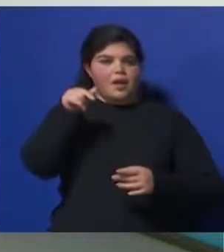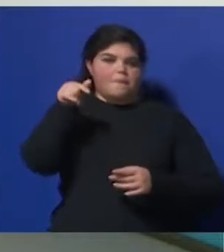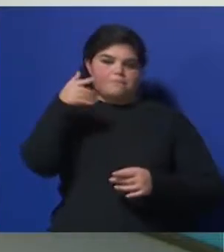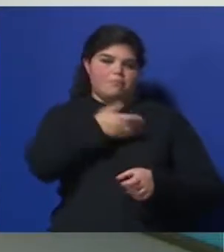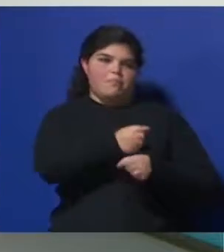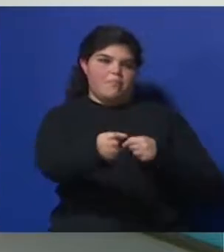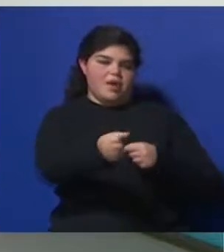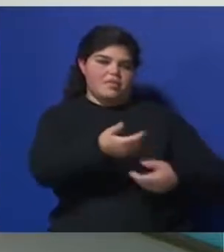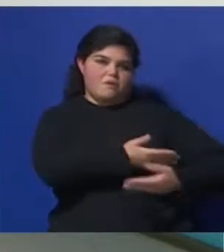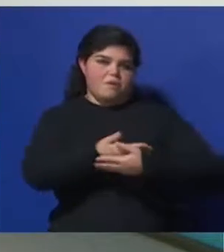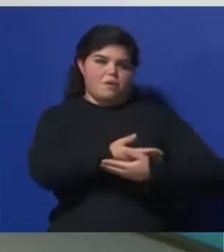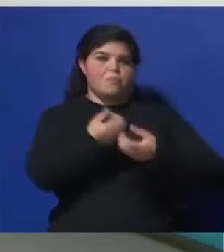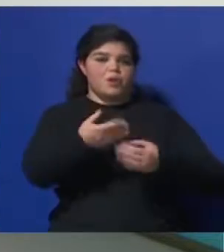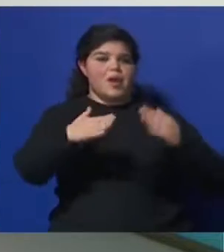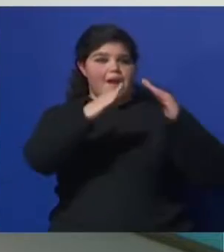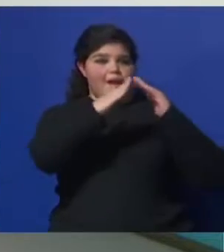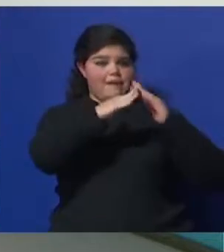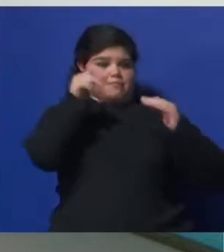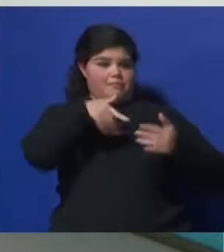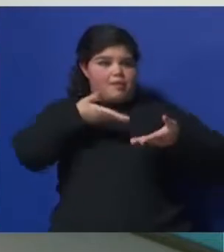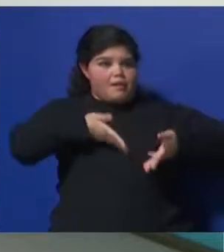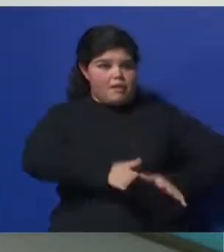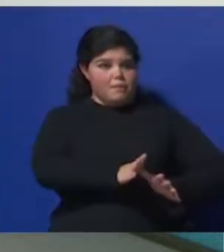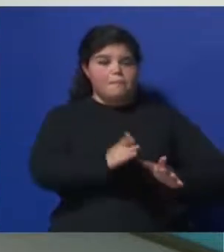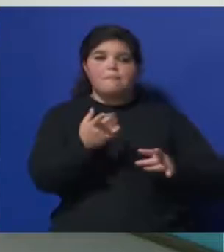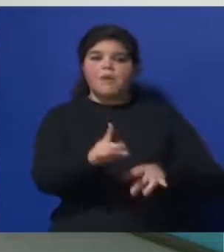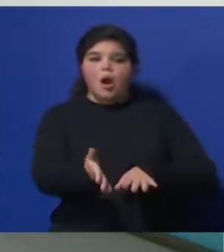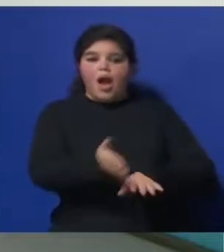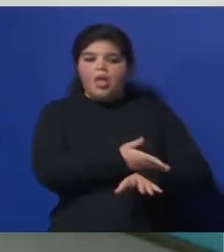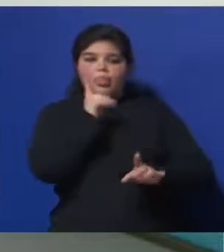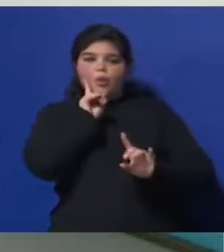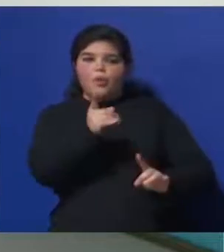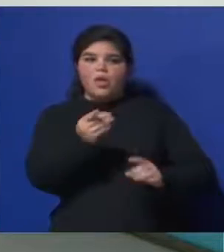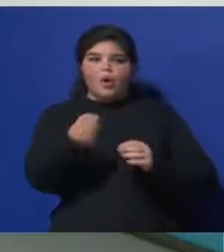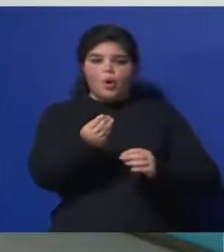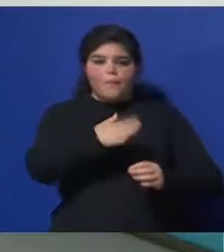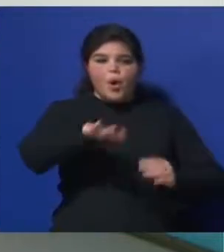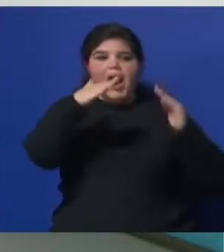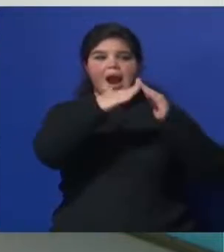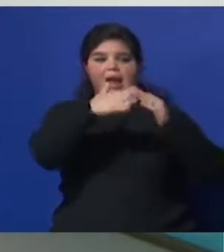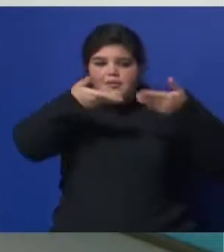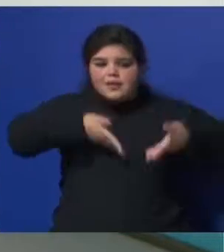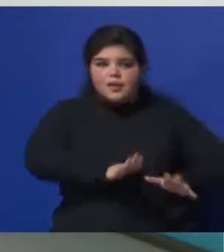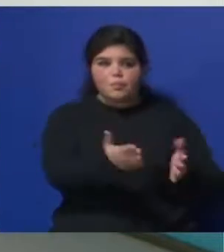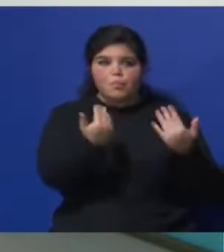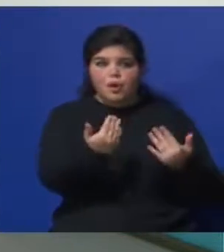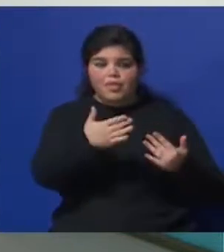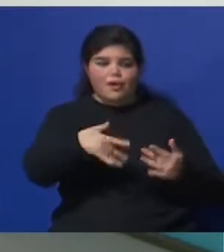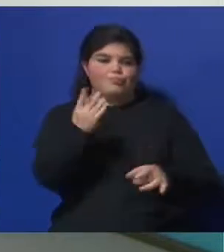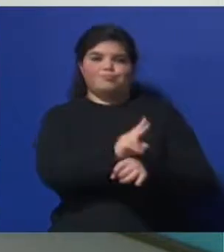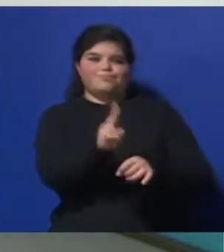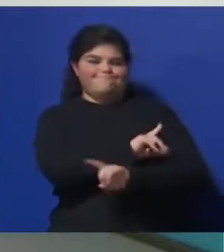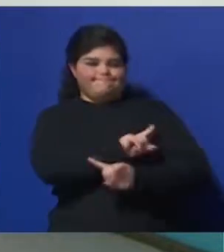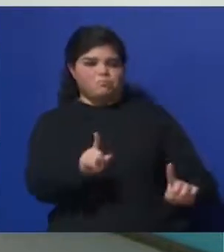¡Suscríbete al canal! Para realizar el parto allí en el domicilio de esta pareja Se